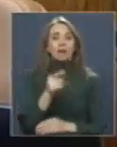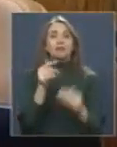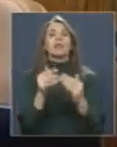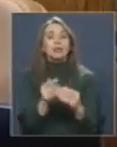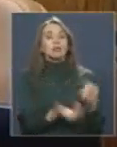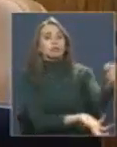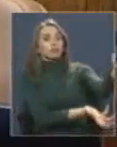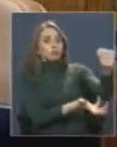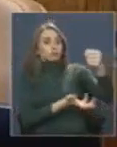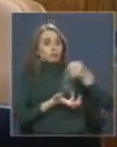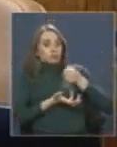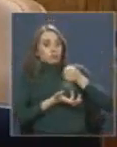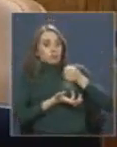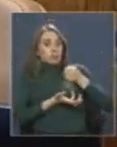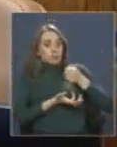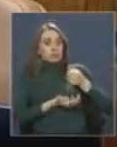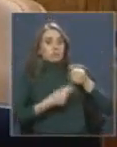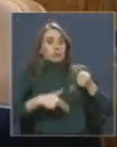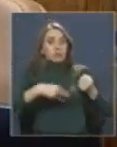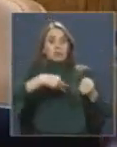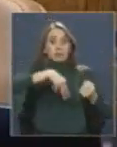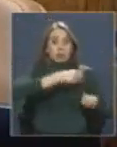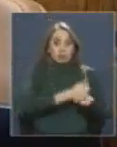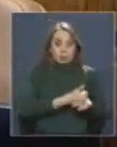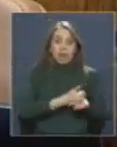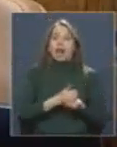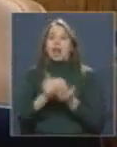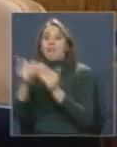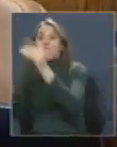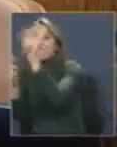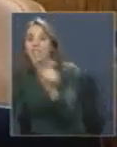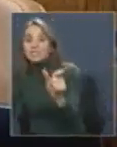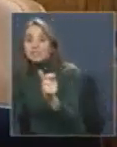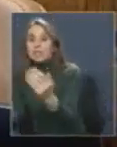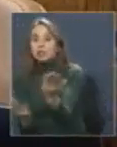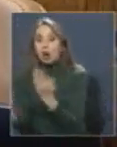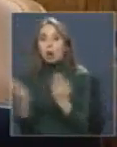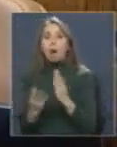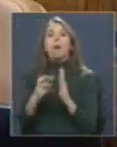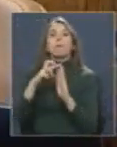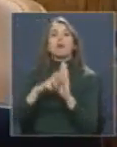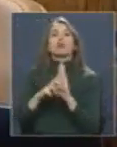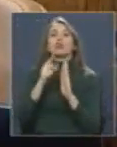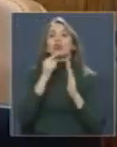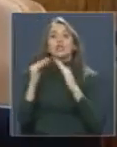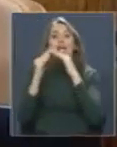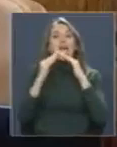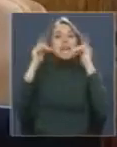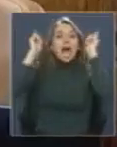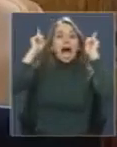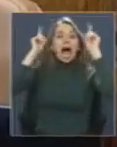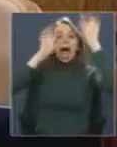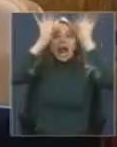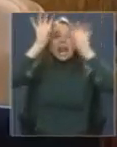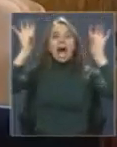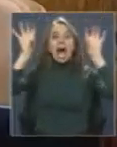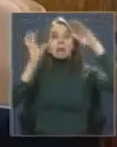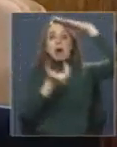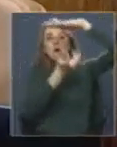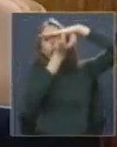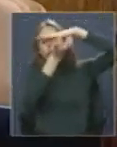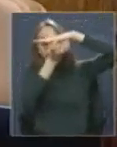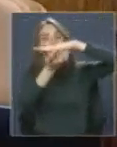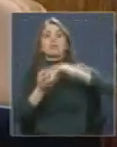puedan presentar proyectos de alarmas comunitarias, proyectos de luminarias, de recuperación de espacios públicos,